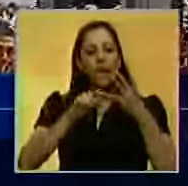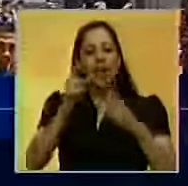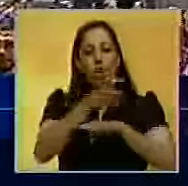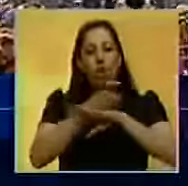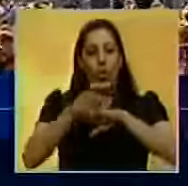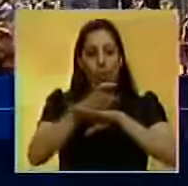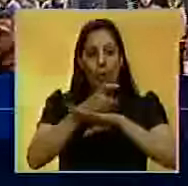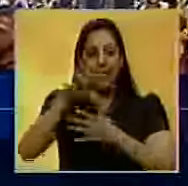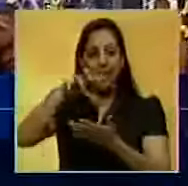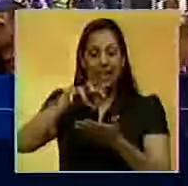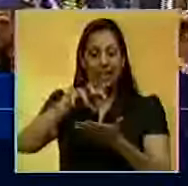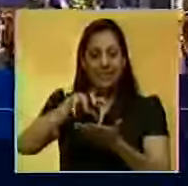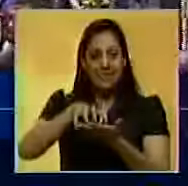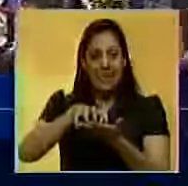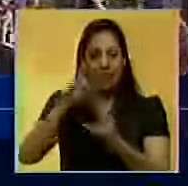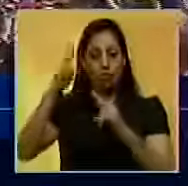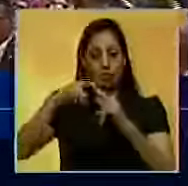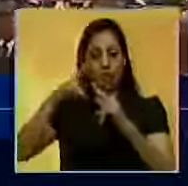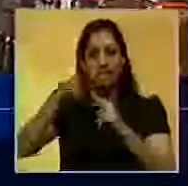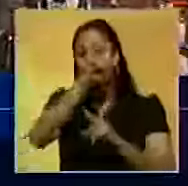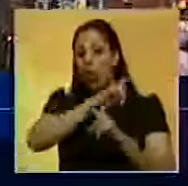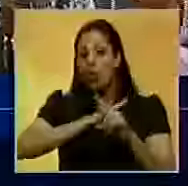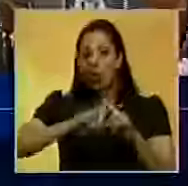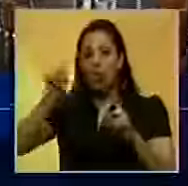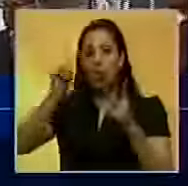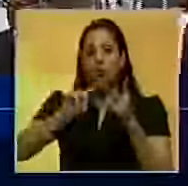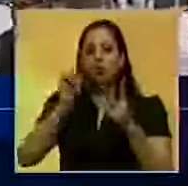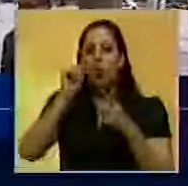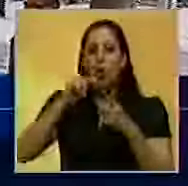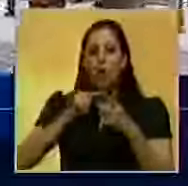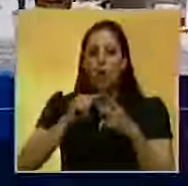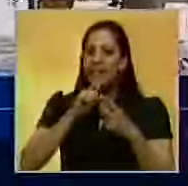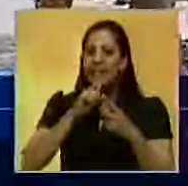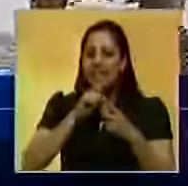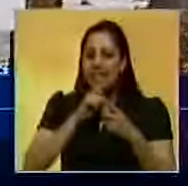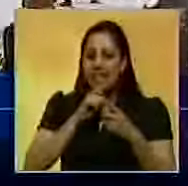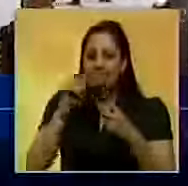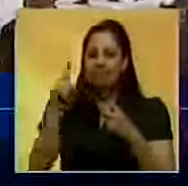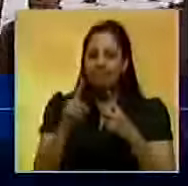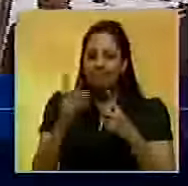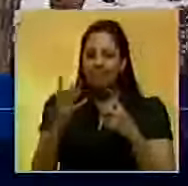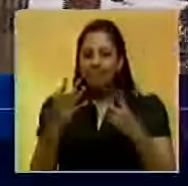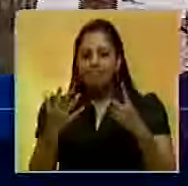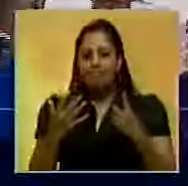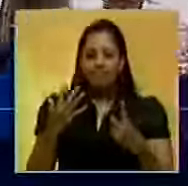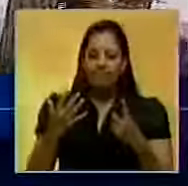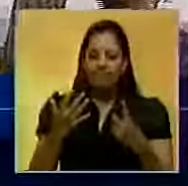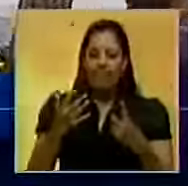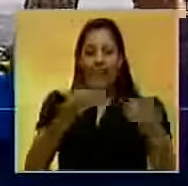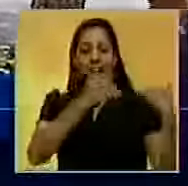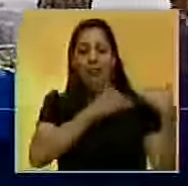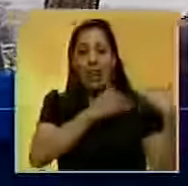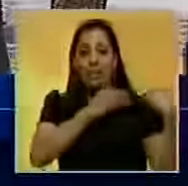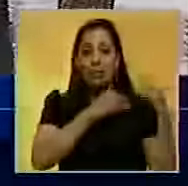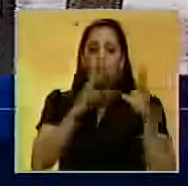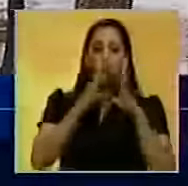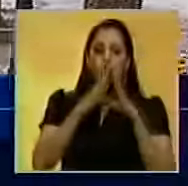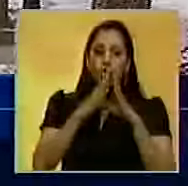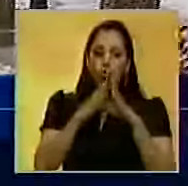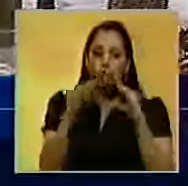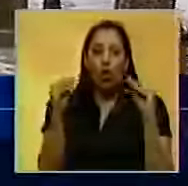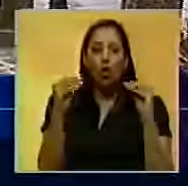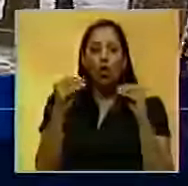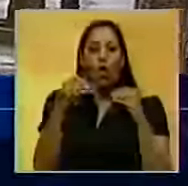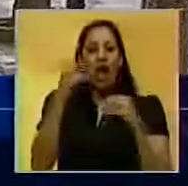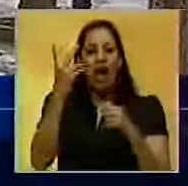gobernador del estado Táchira. También estaba José David Cabello, quien es el encargado de todo lo que tiene que